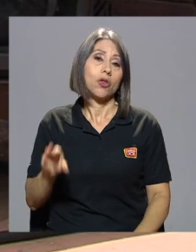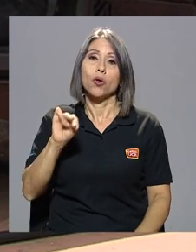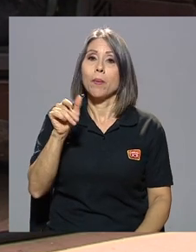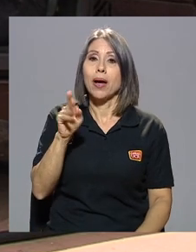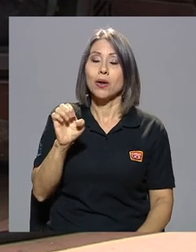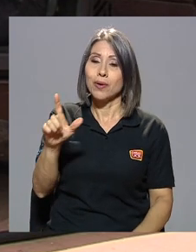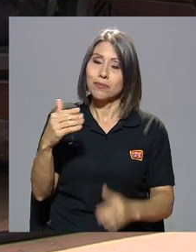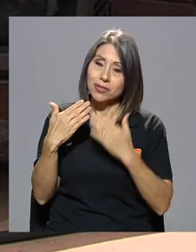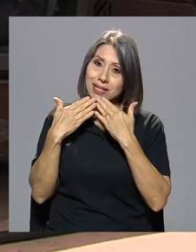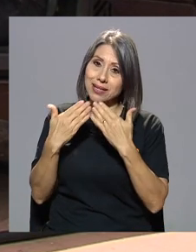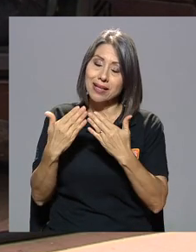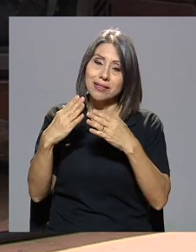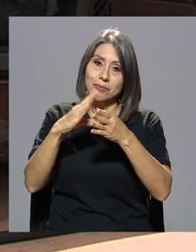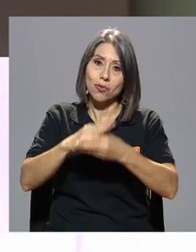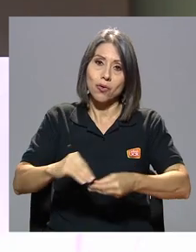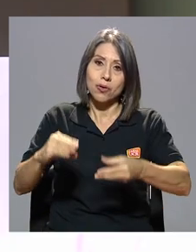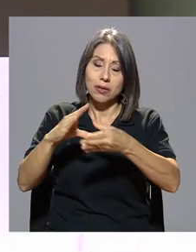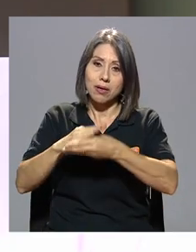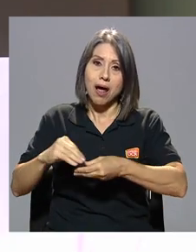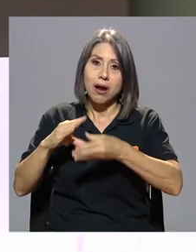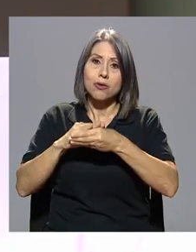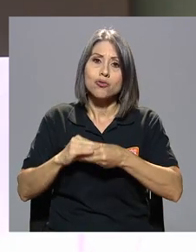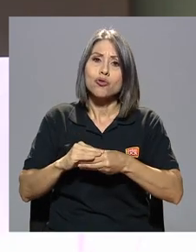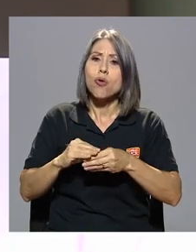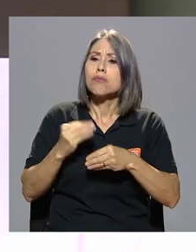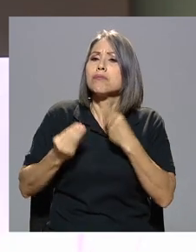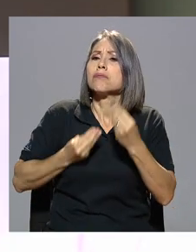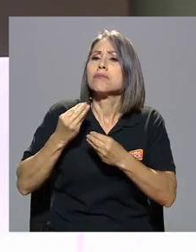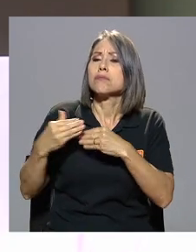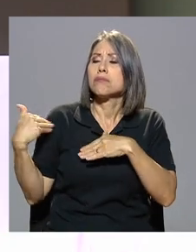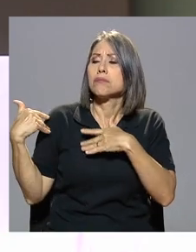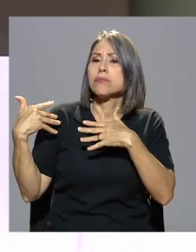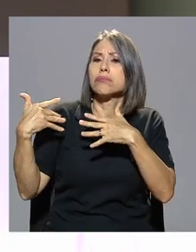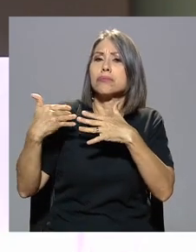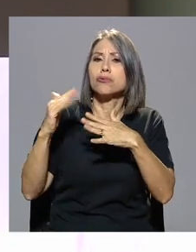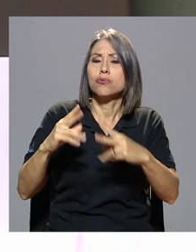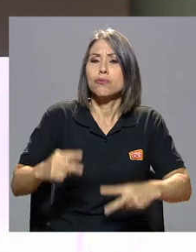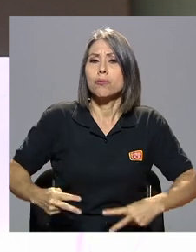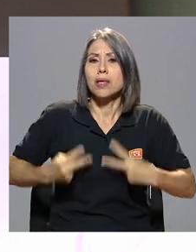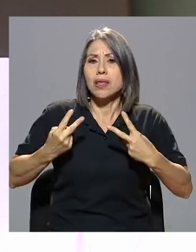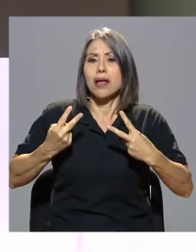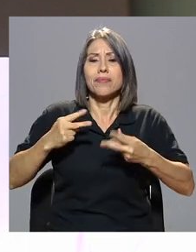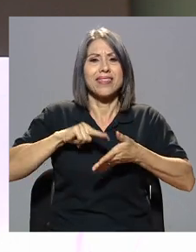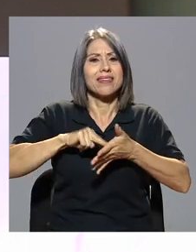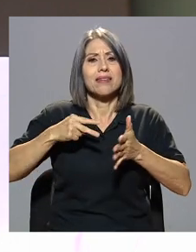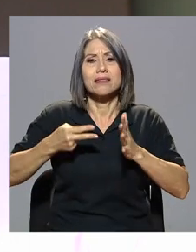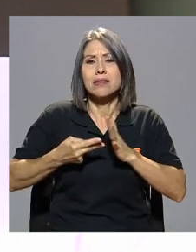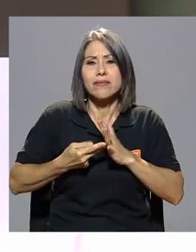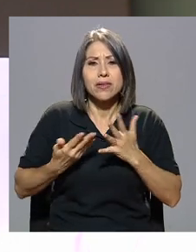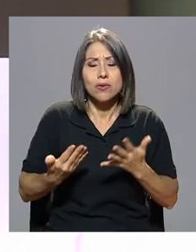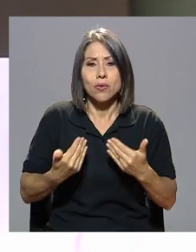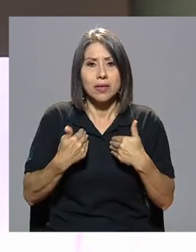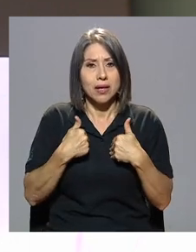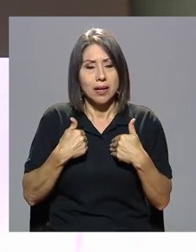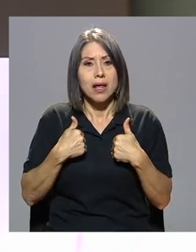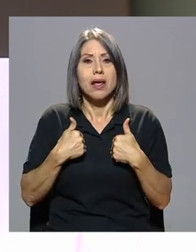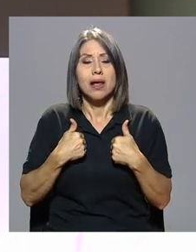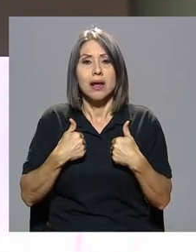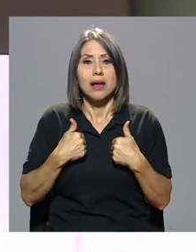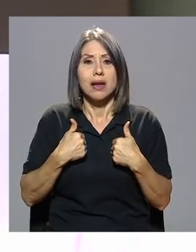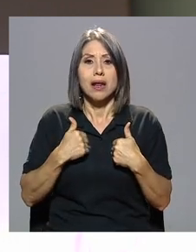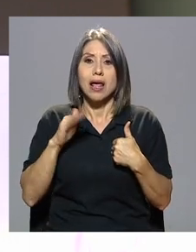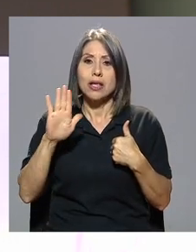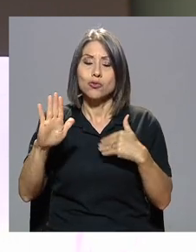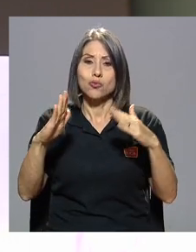Manuel muchas gracias por contarnos cómo ha sido su vida y sobre todo qué significó tener